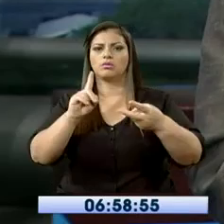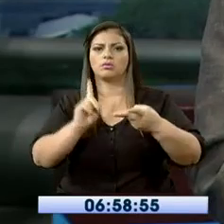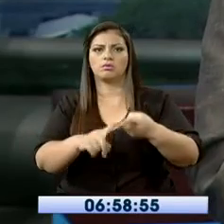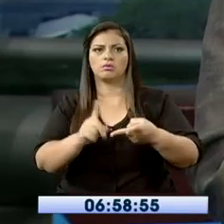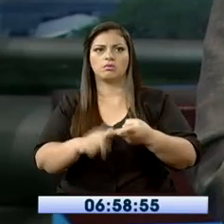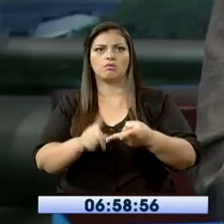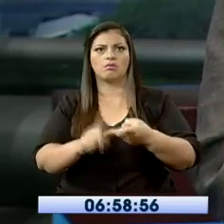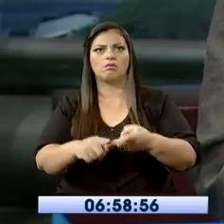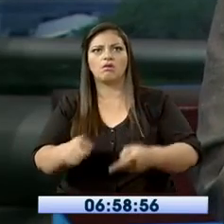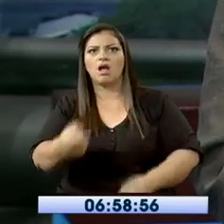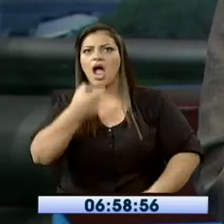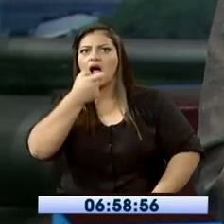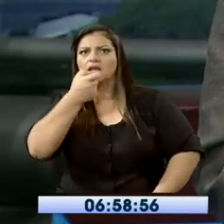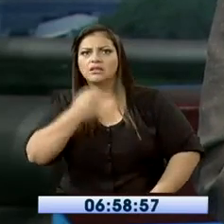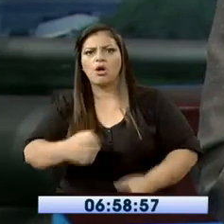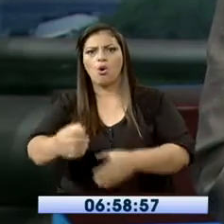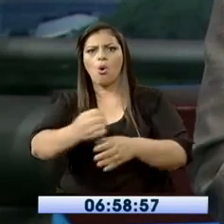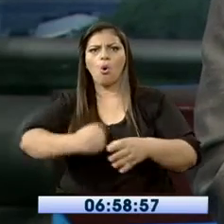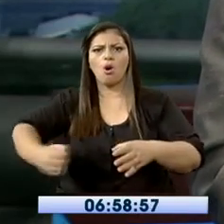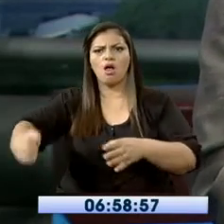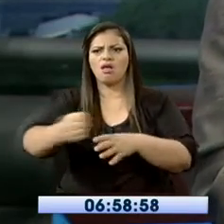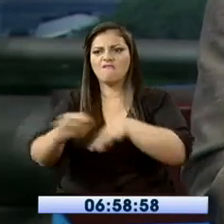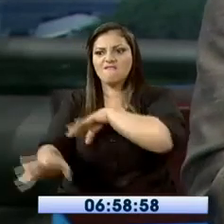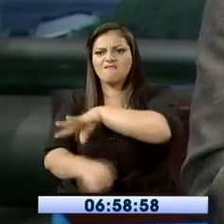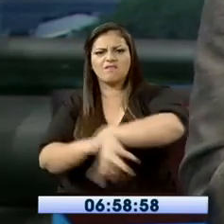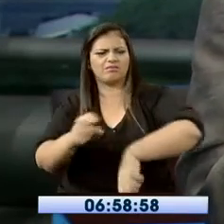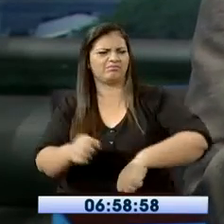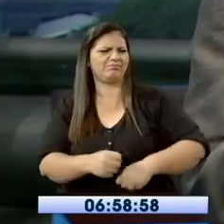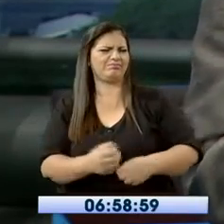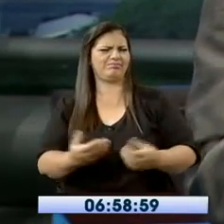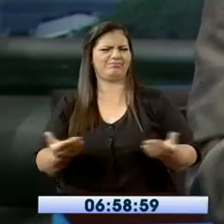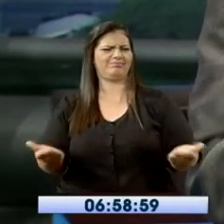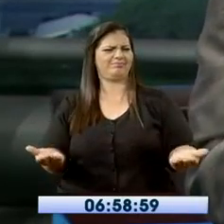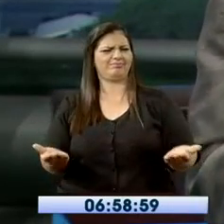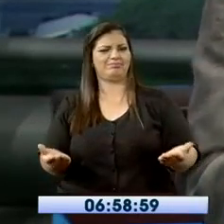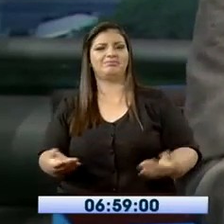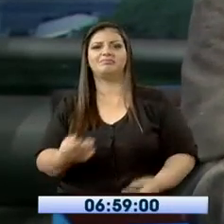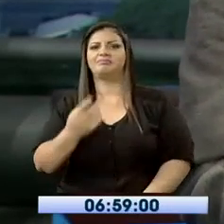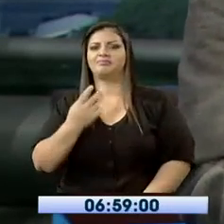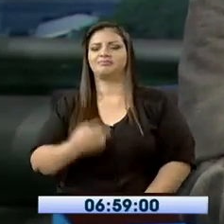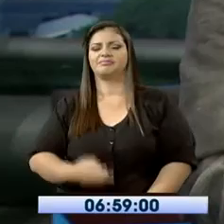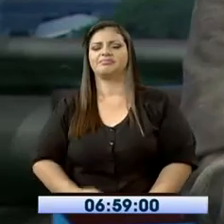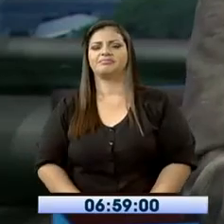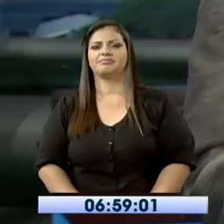colación escolar de los niños de esta escuela. Qué canallada esa, ¿no? Vean.